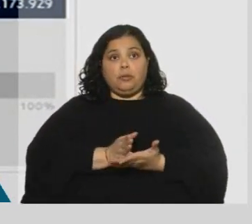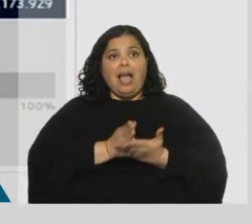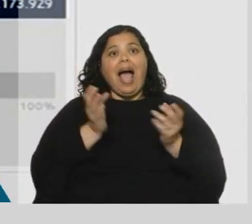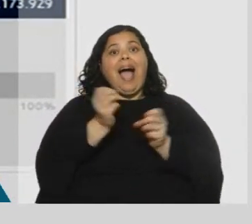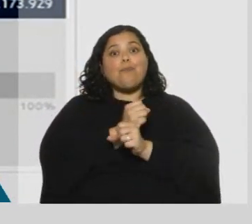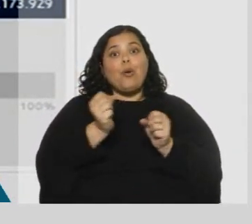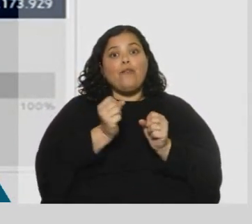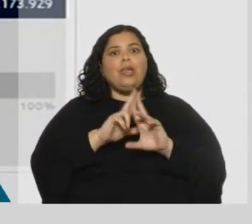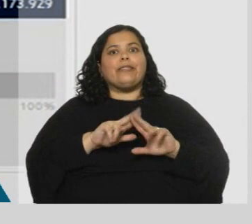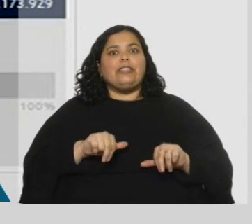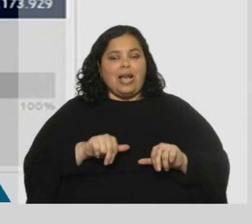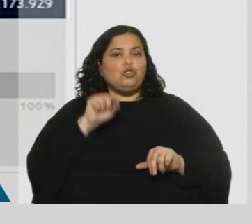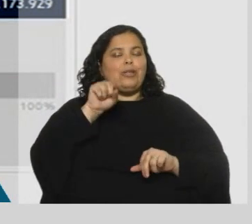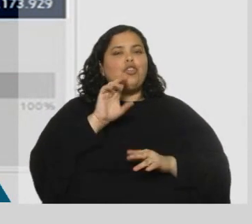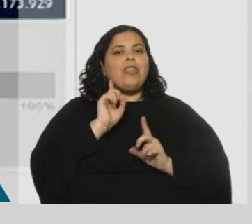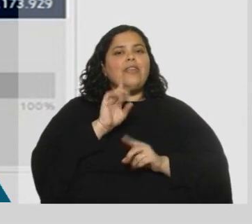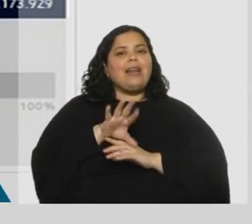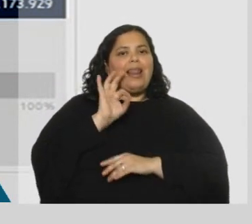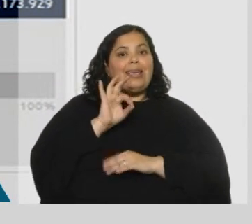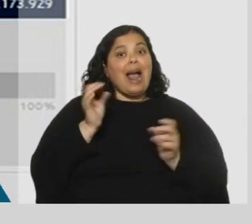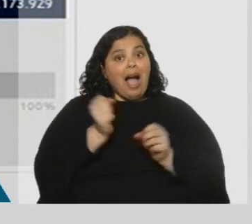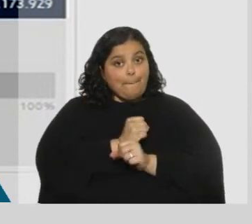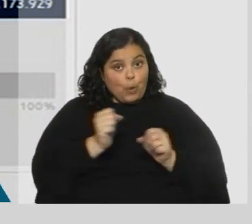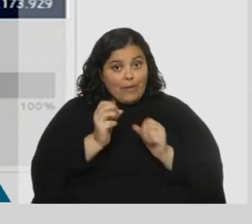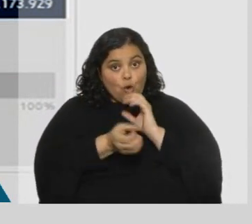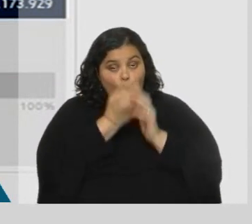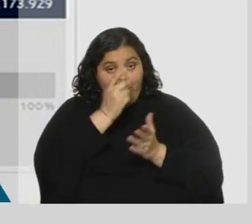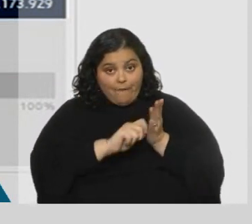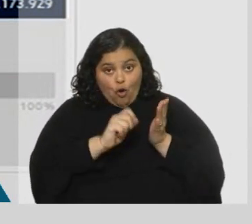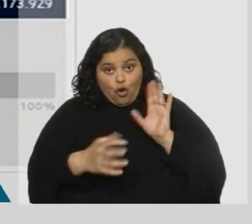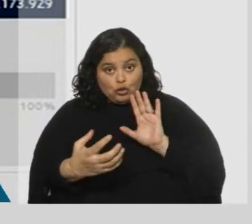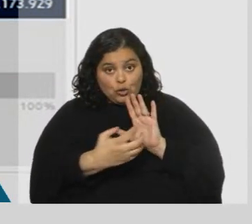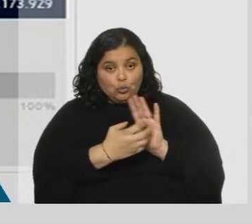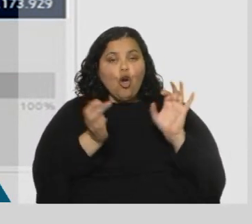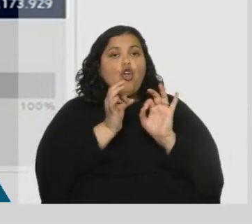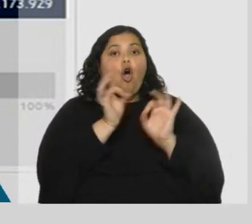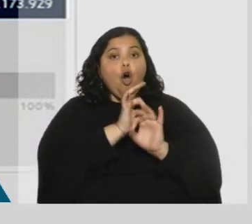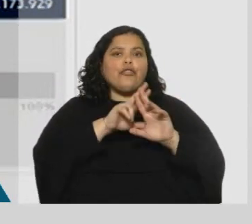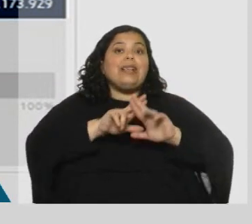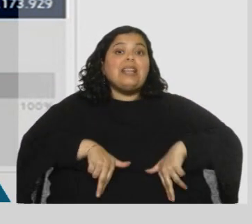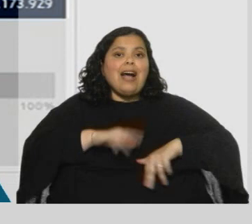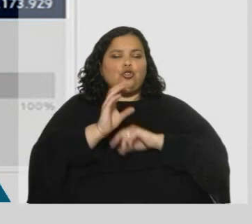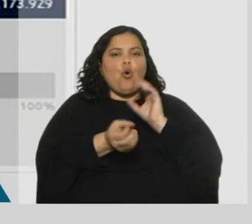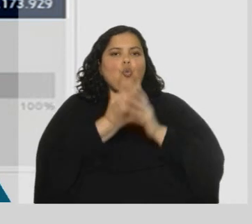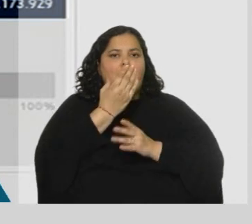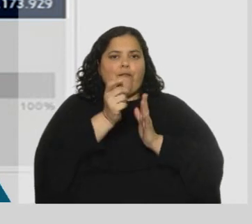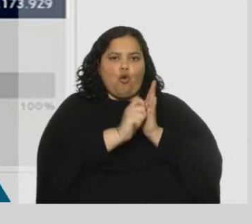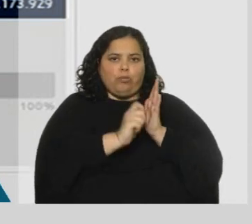y el rechazo, que eso es lo que tenían que elegir los chilenos. El apruebo, obviamente, significaba el darle